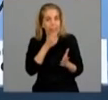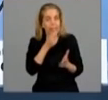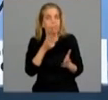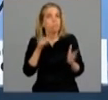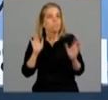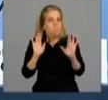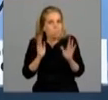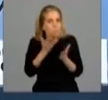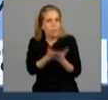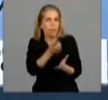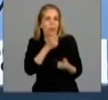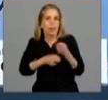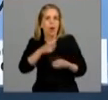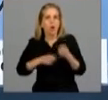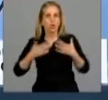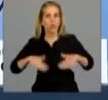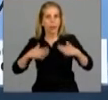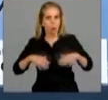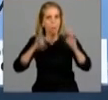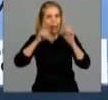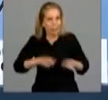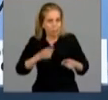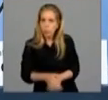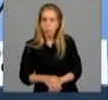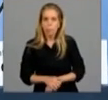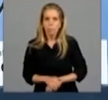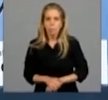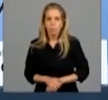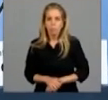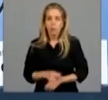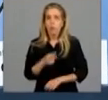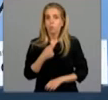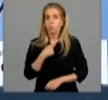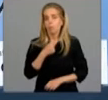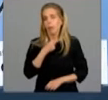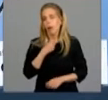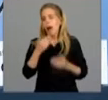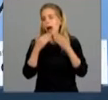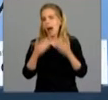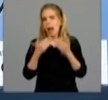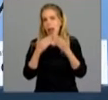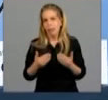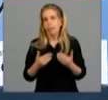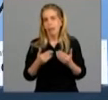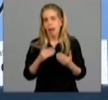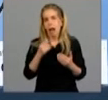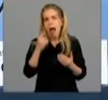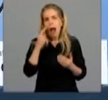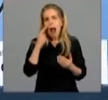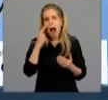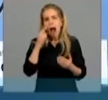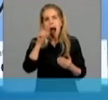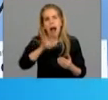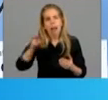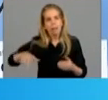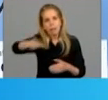el caso de Indumentaria, la venta afuera del local. Yo quiero agradecer muchísimo a los vecinos y vecinas